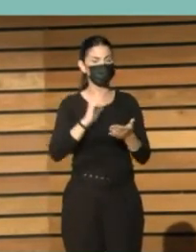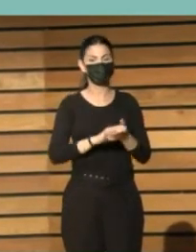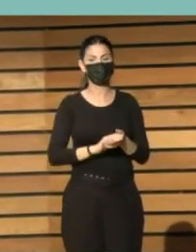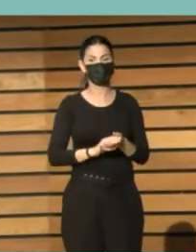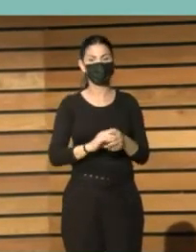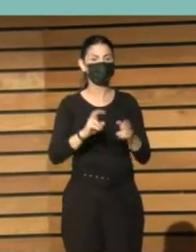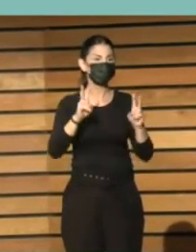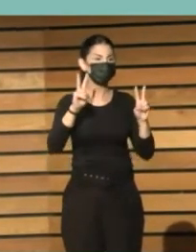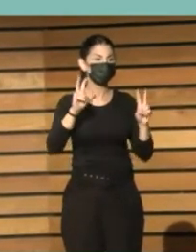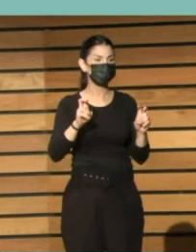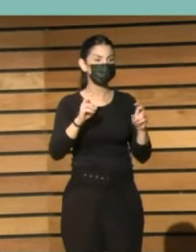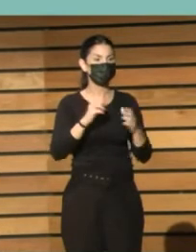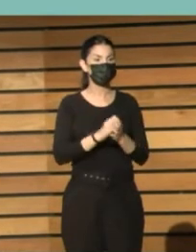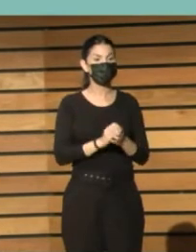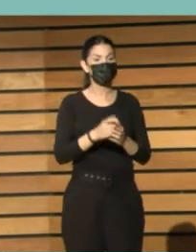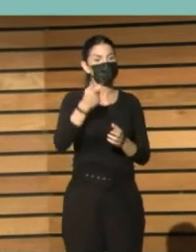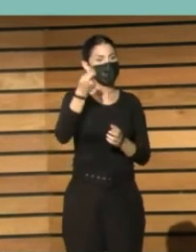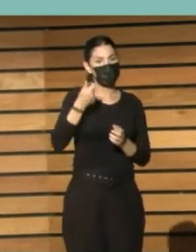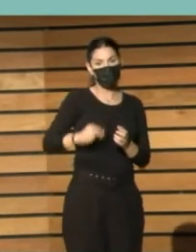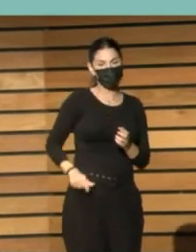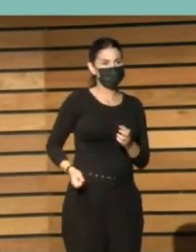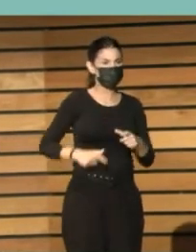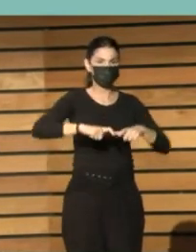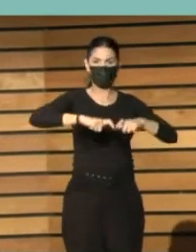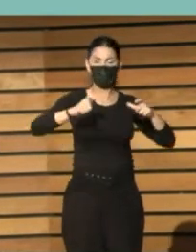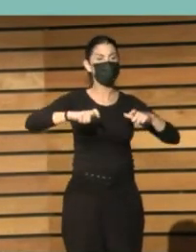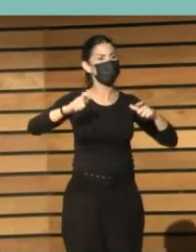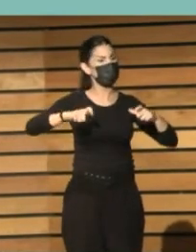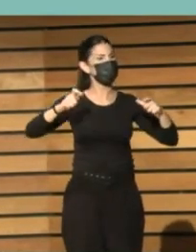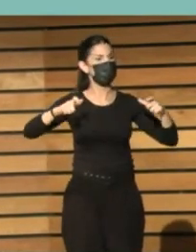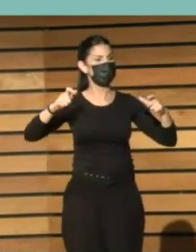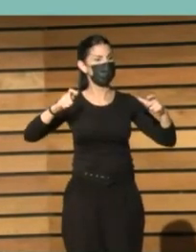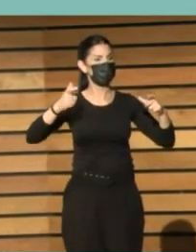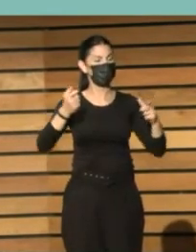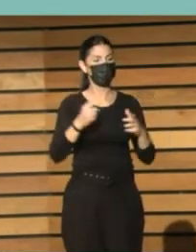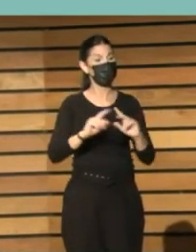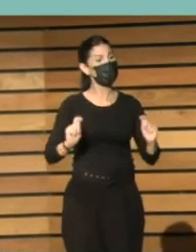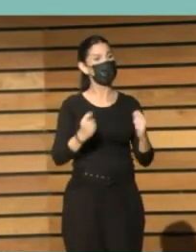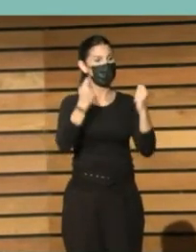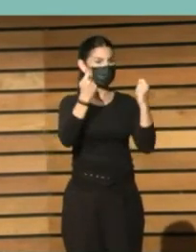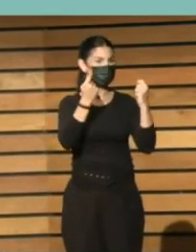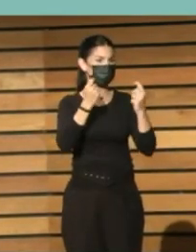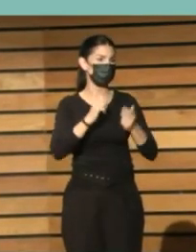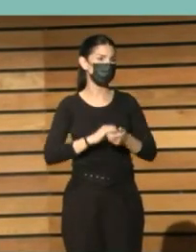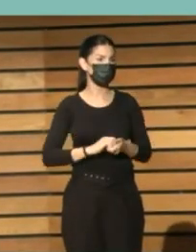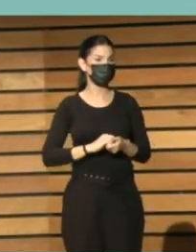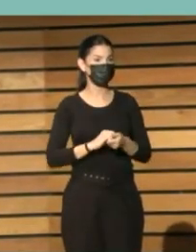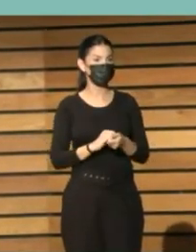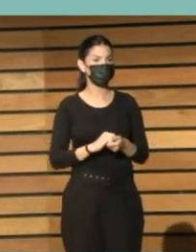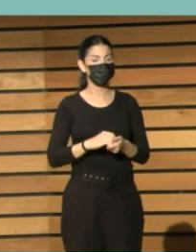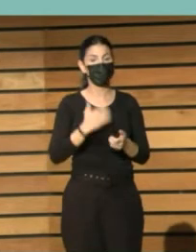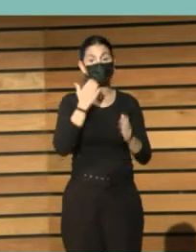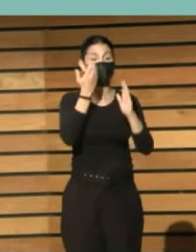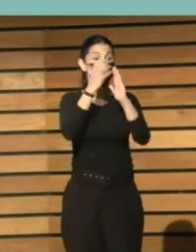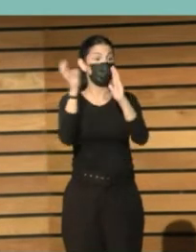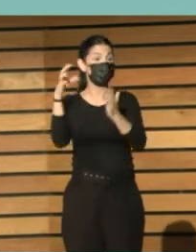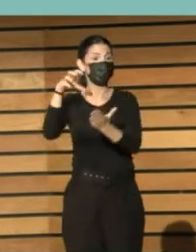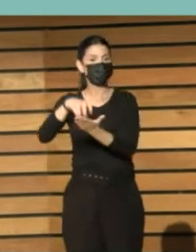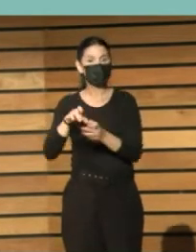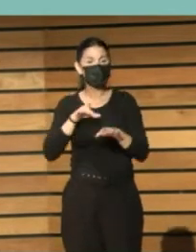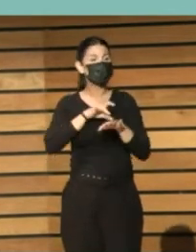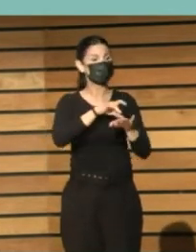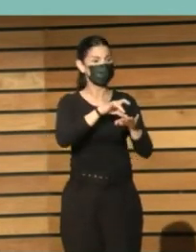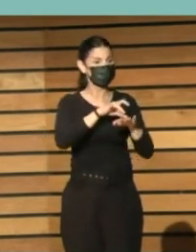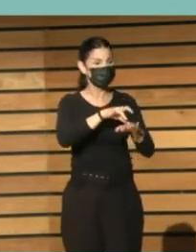estabilidad y ampliación de las plantillas es un factor clave para el éxito en el servicio que las bibliotecas están dando y